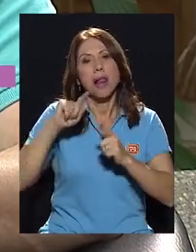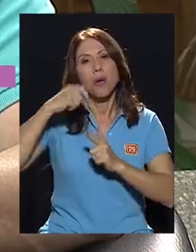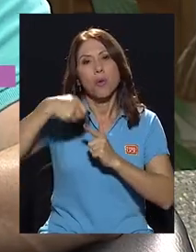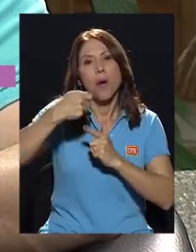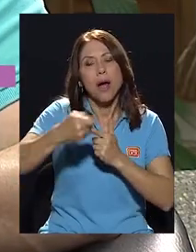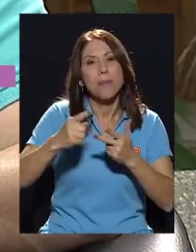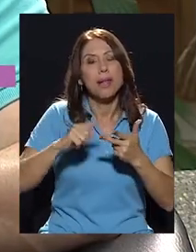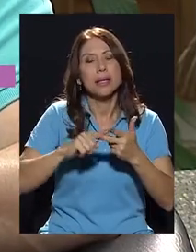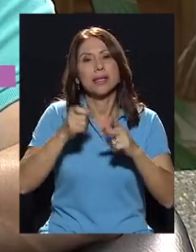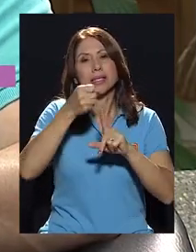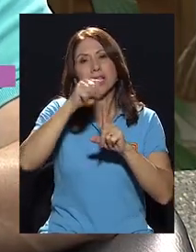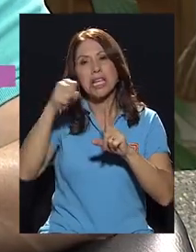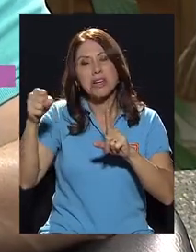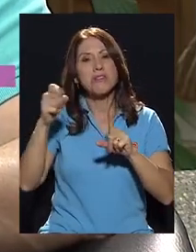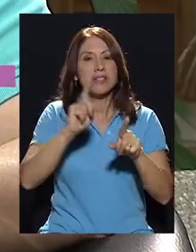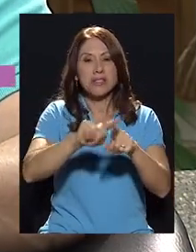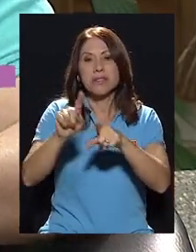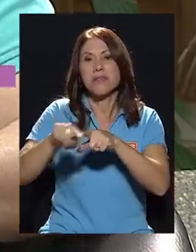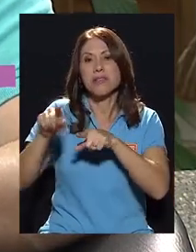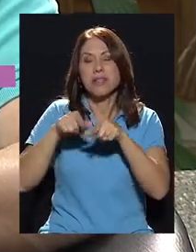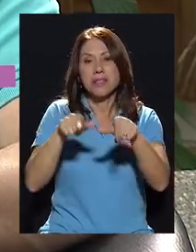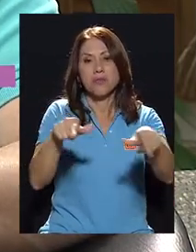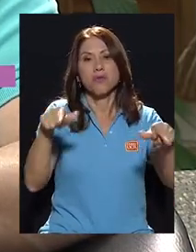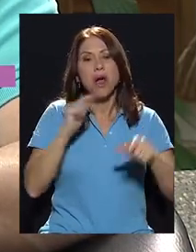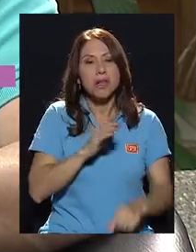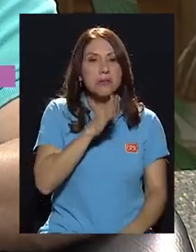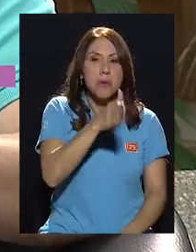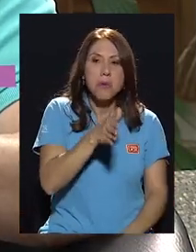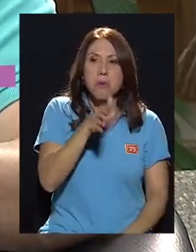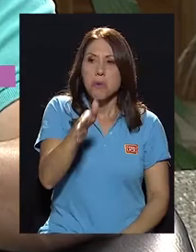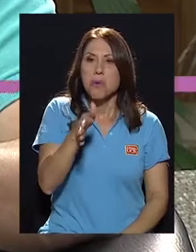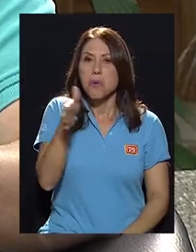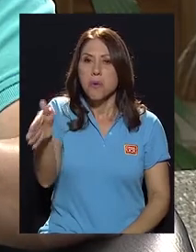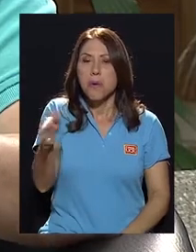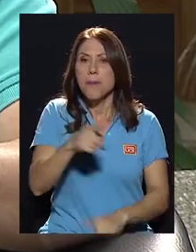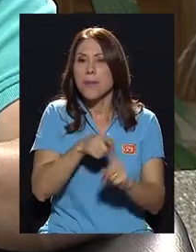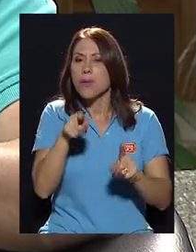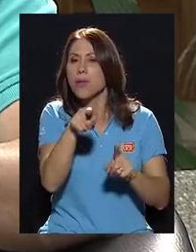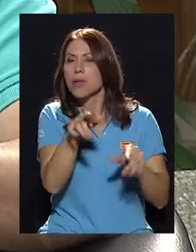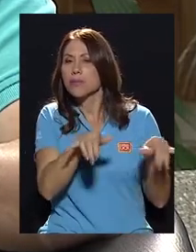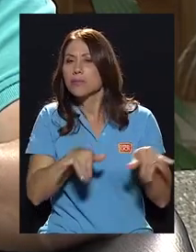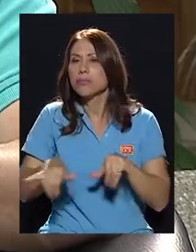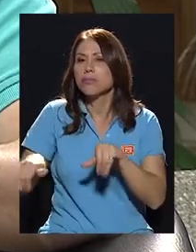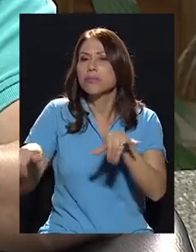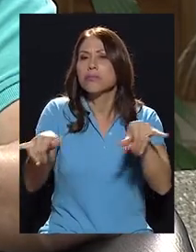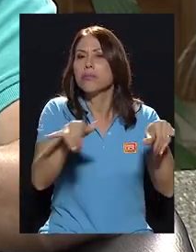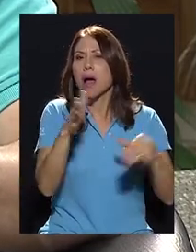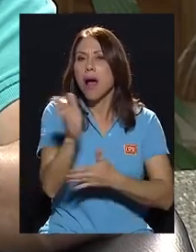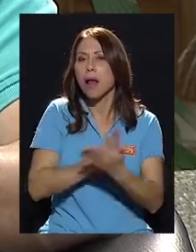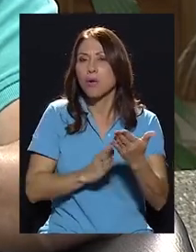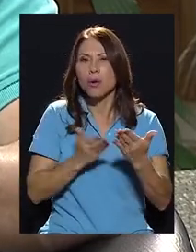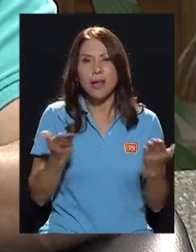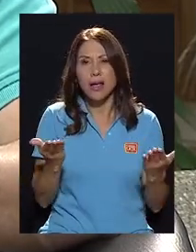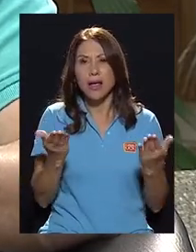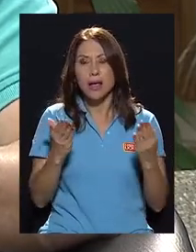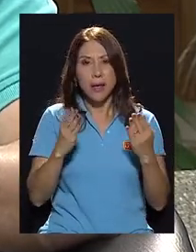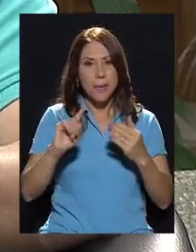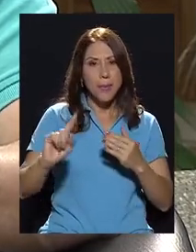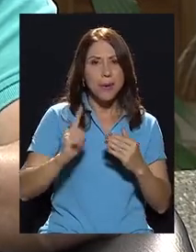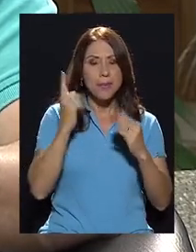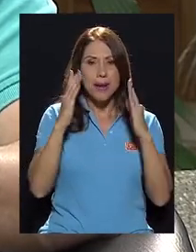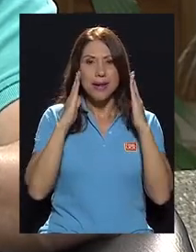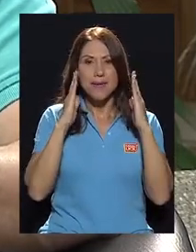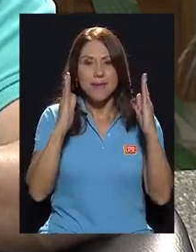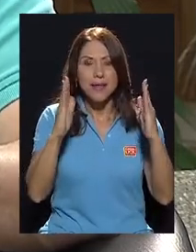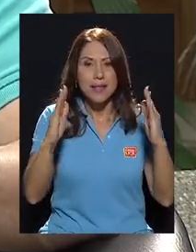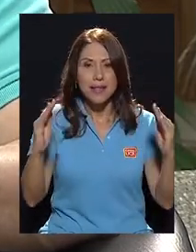por la zona de Guapeles, me tocó conocer varios escenarios, pero en todos había un común denominado, y eran primeros niveles